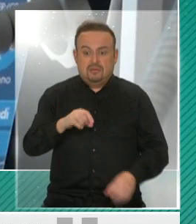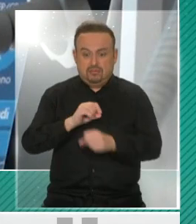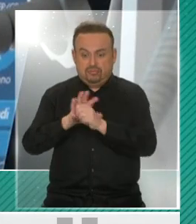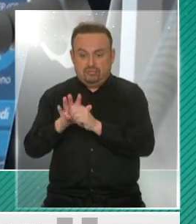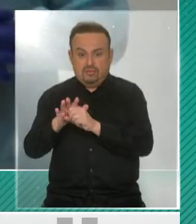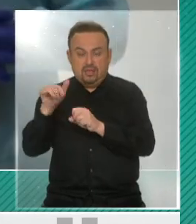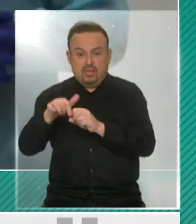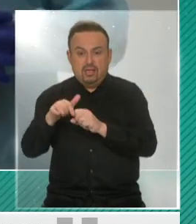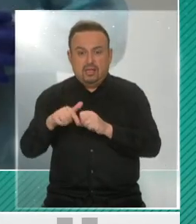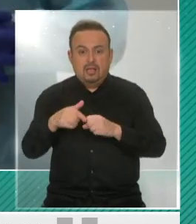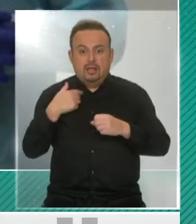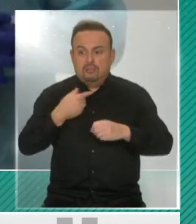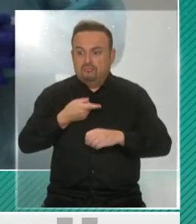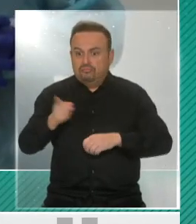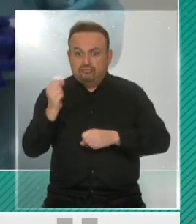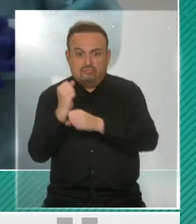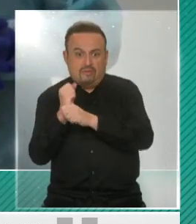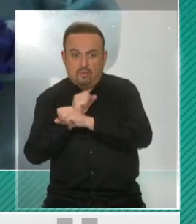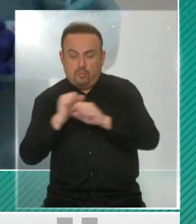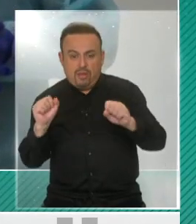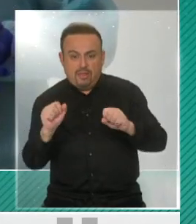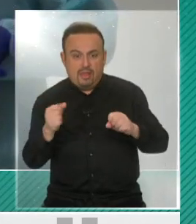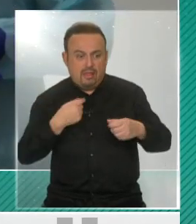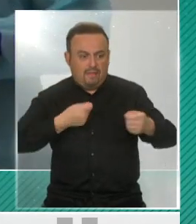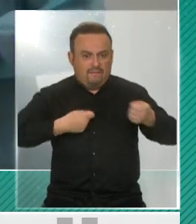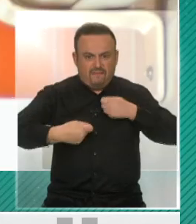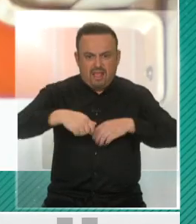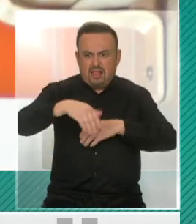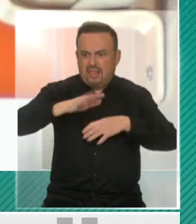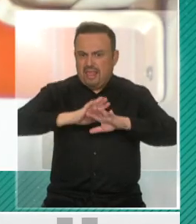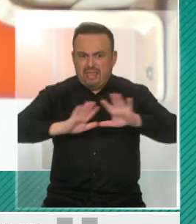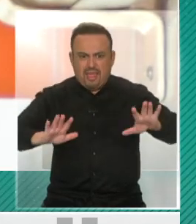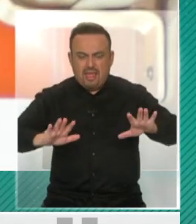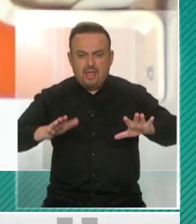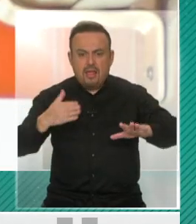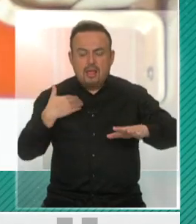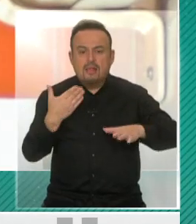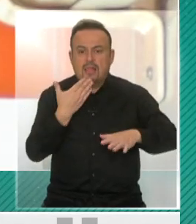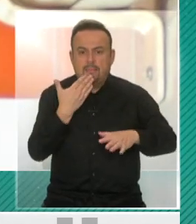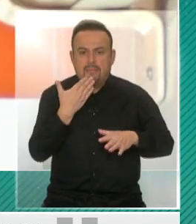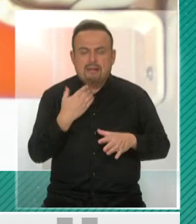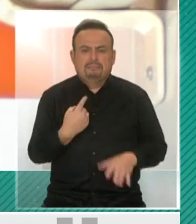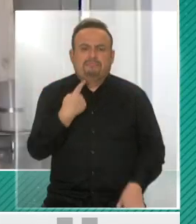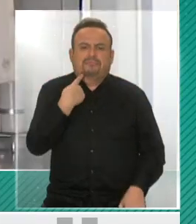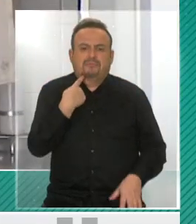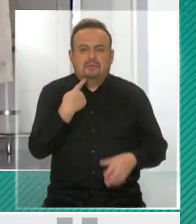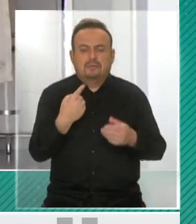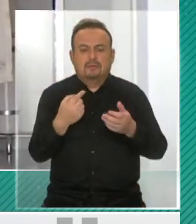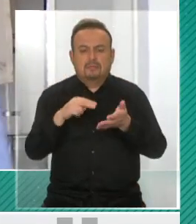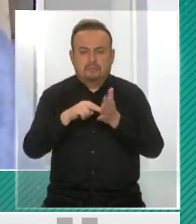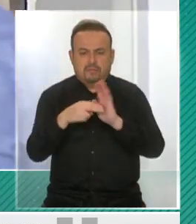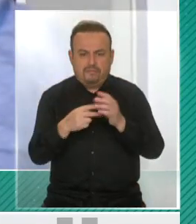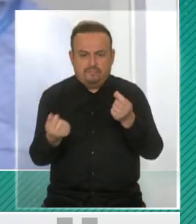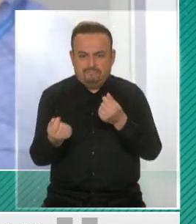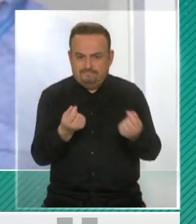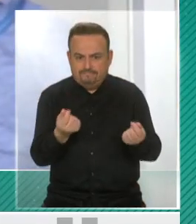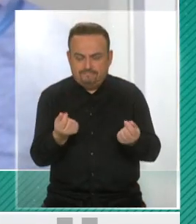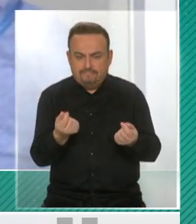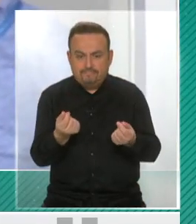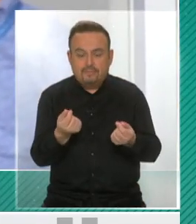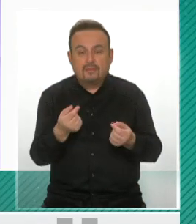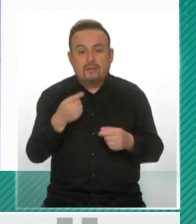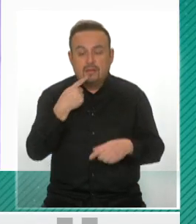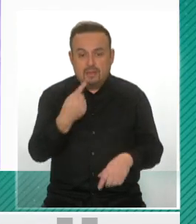en los ingresos, en los trabajos, en el bienestar de todas las familias que viven en nuestro país. Y por lo tanto, el llamado a la